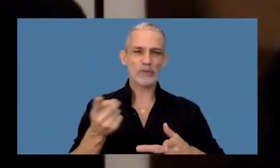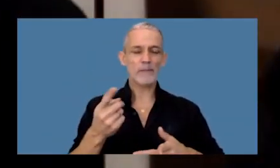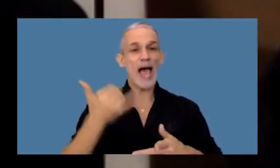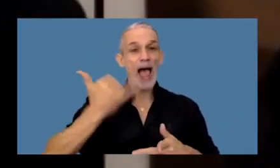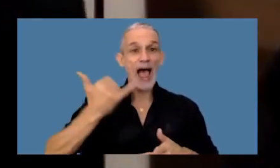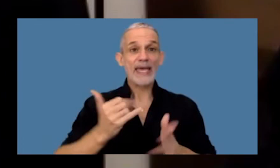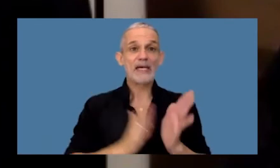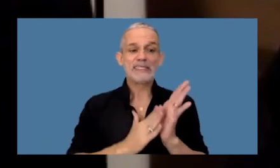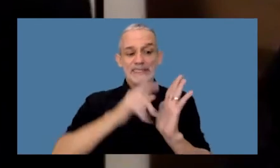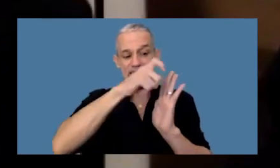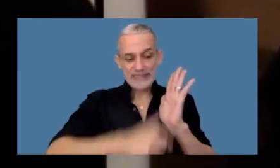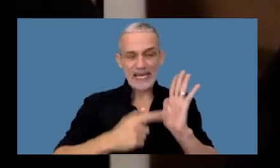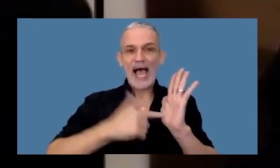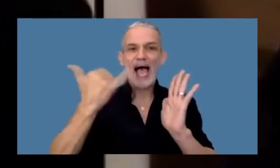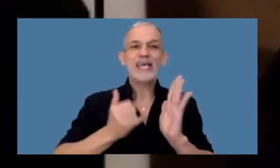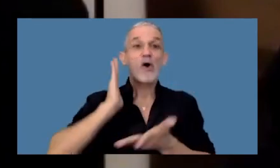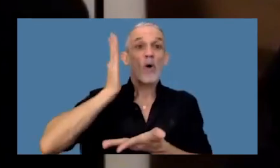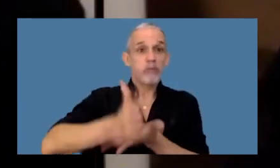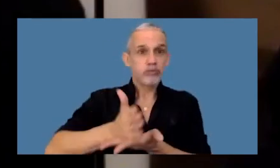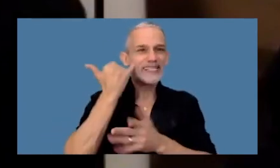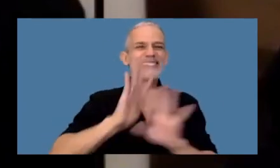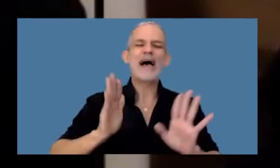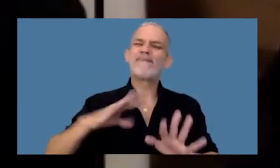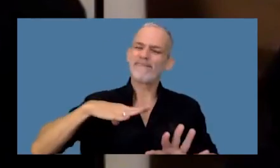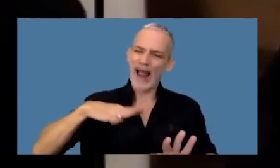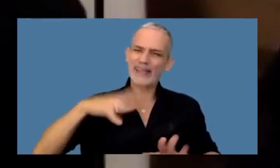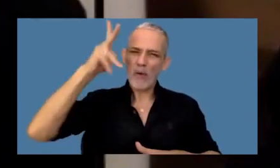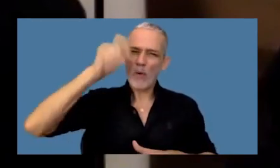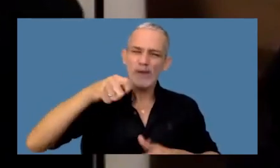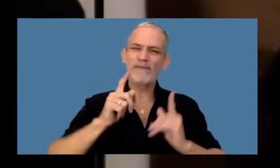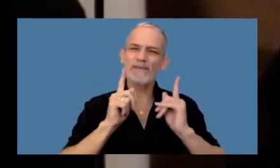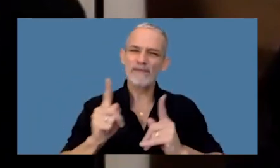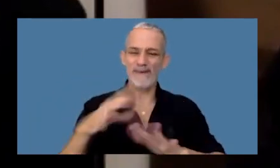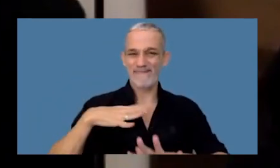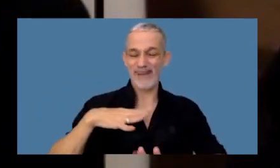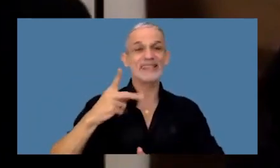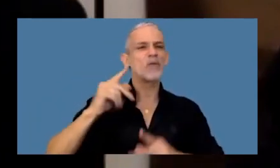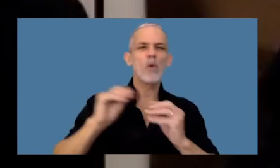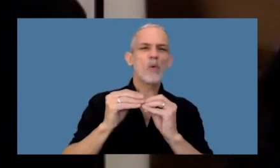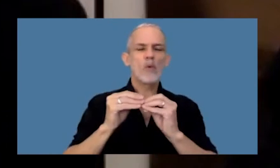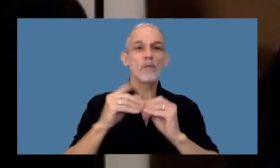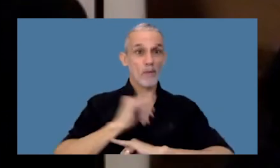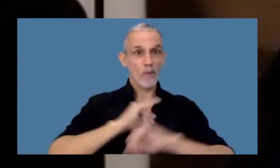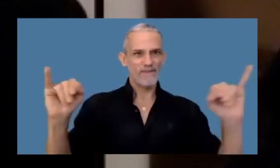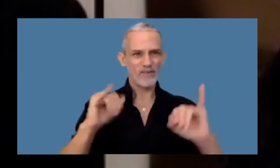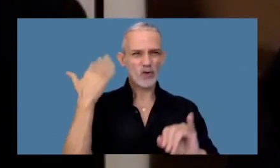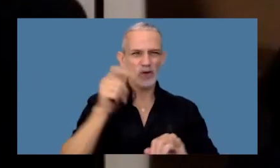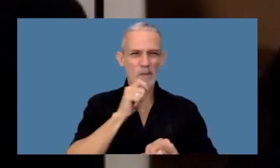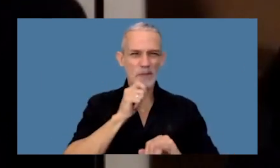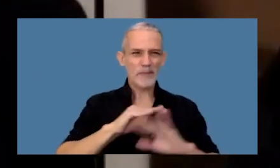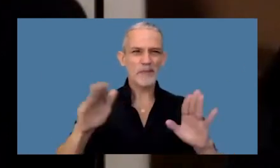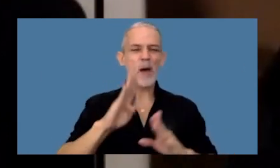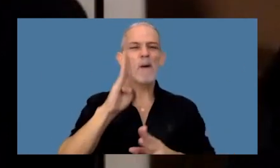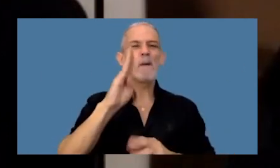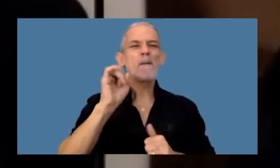una primera condena que aún no está firme que es el caso que se difundió periodísticamente como el caso